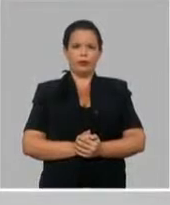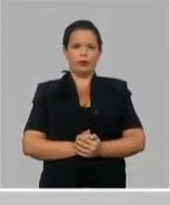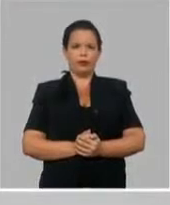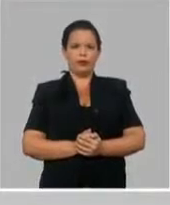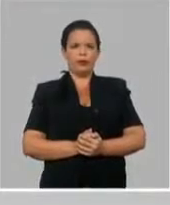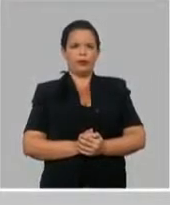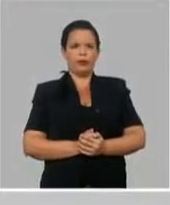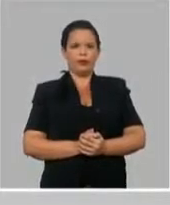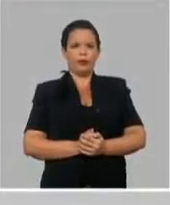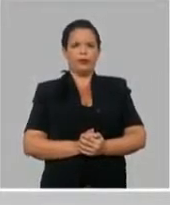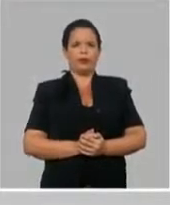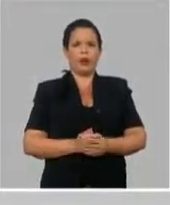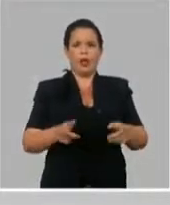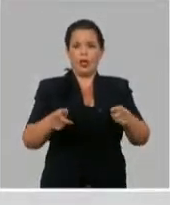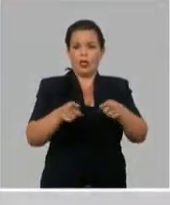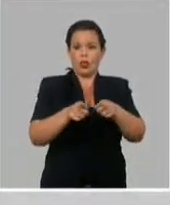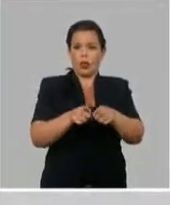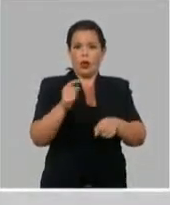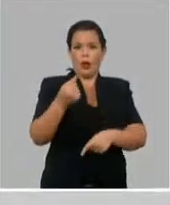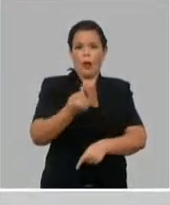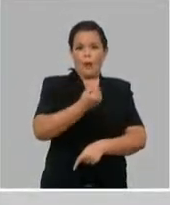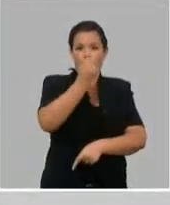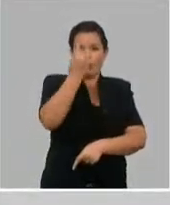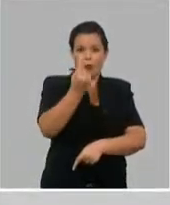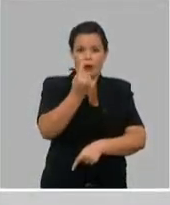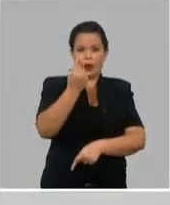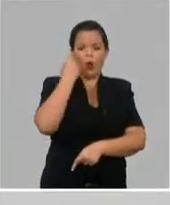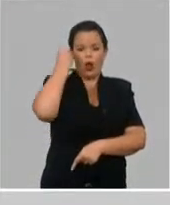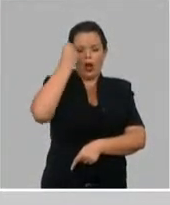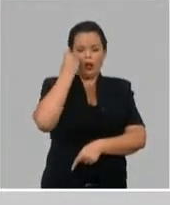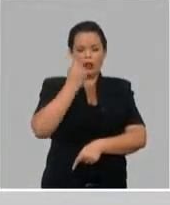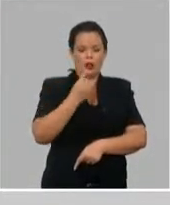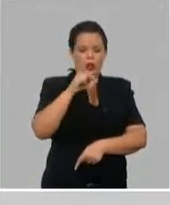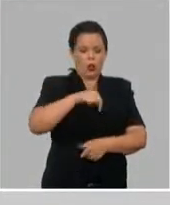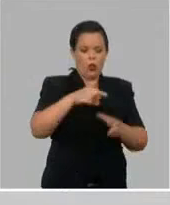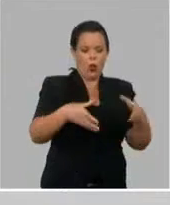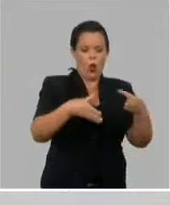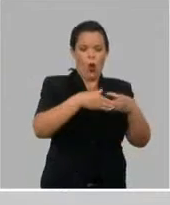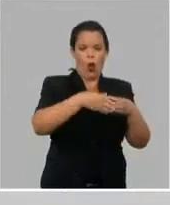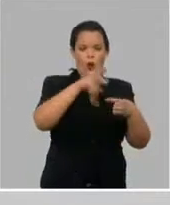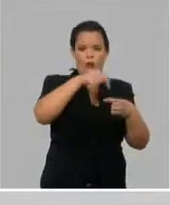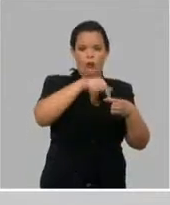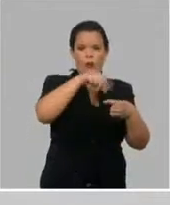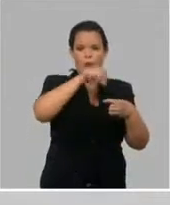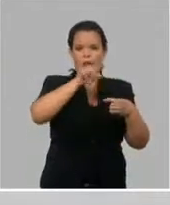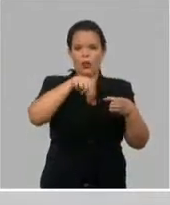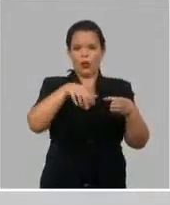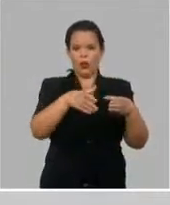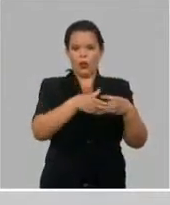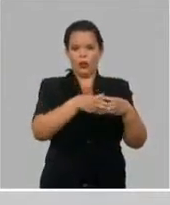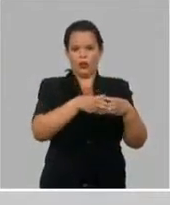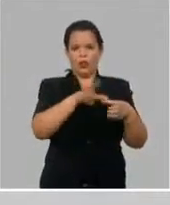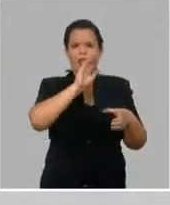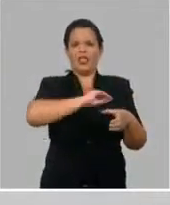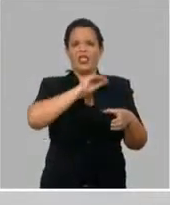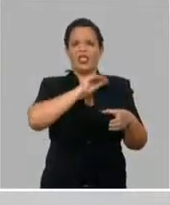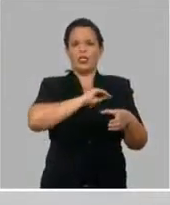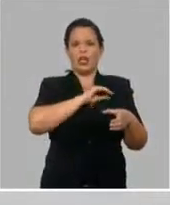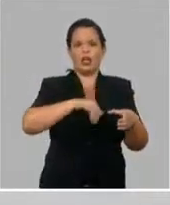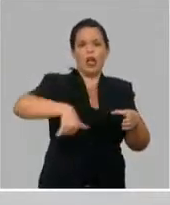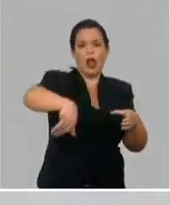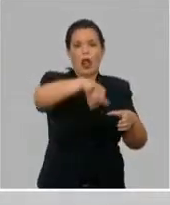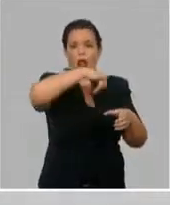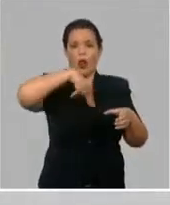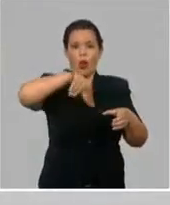El primer elemento, de que hay un grupo grande de individuos que tienen los mismos síntomas, queda descartado.